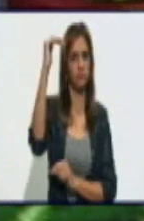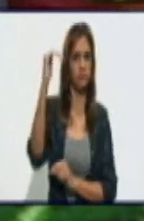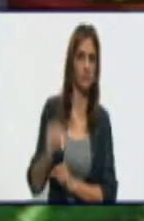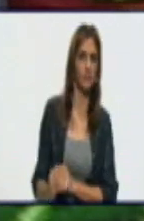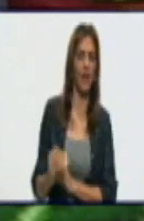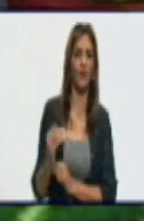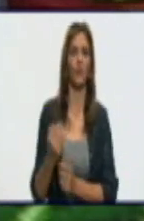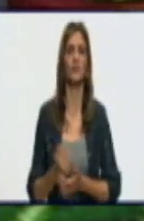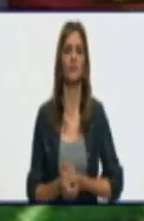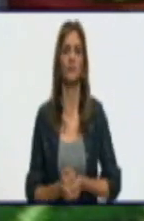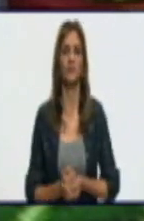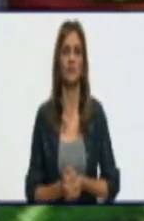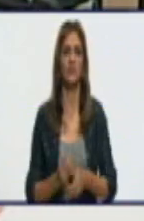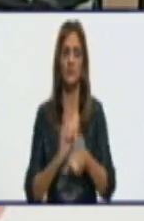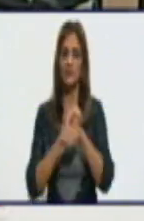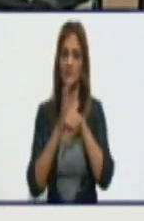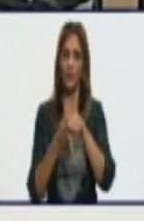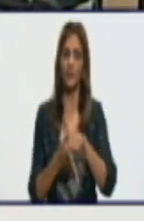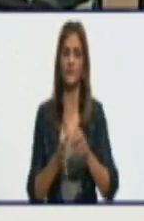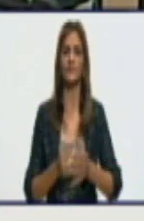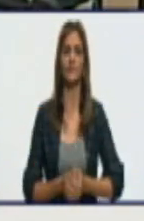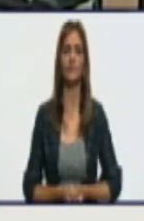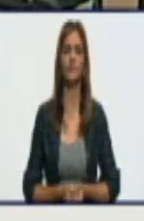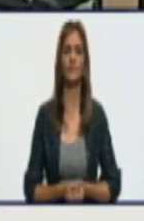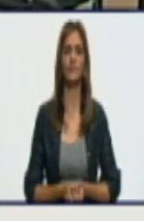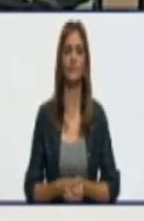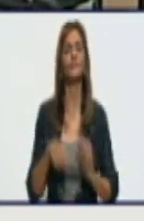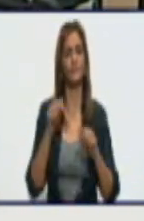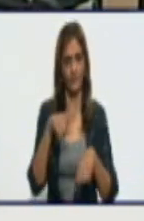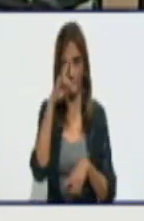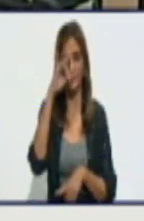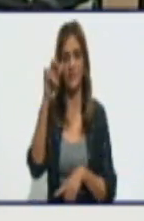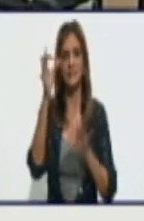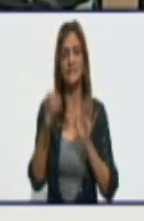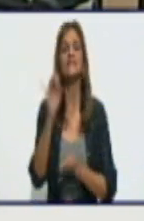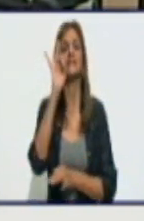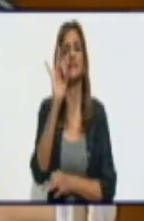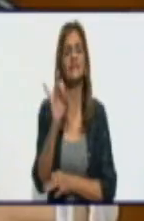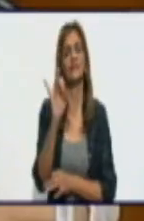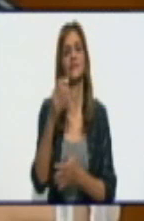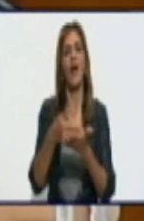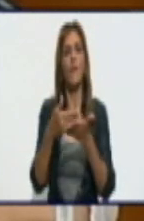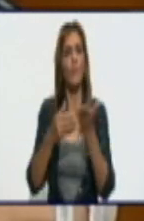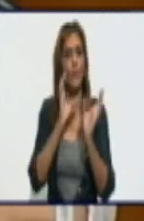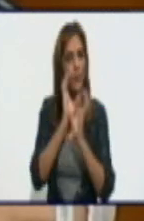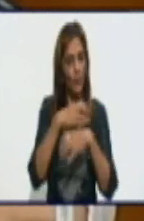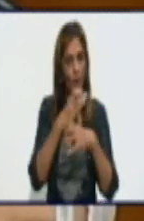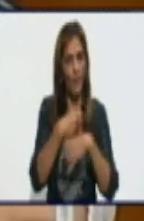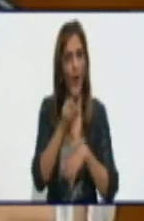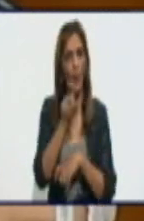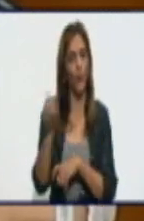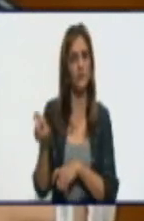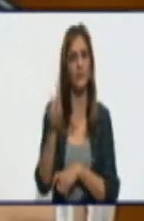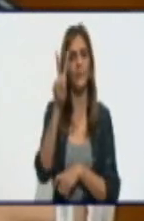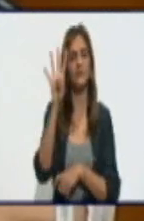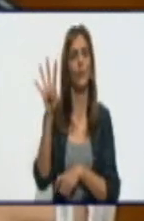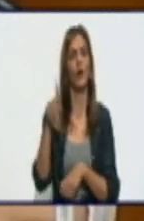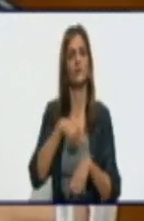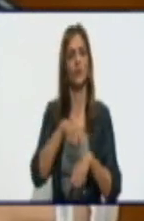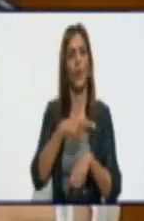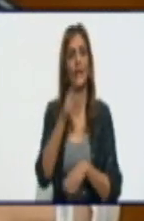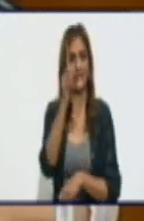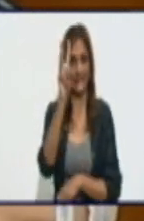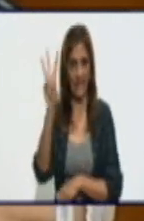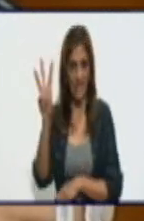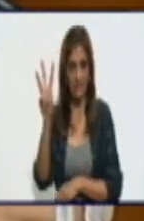-19, doctor. Así es, Yonel. De las 716 muestras procesadas en las últimas 24 horas, 13 de ellas fueron